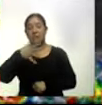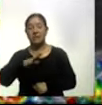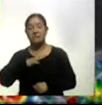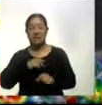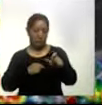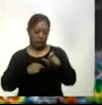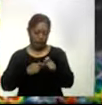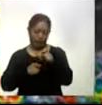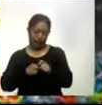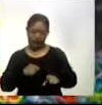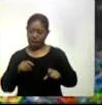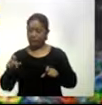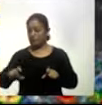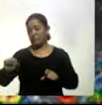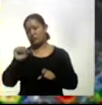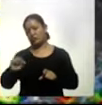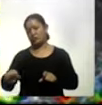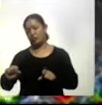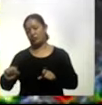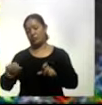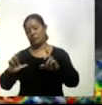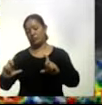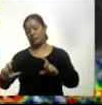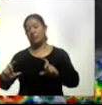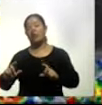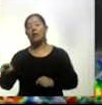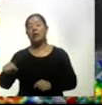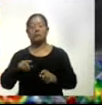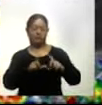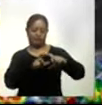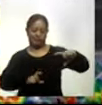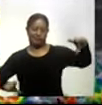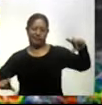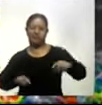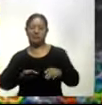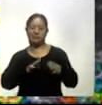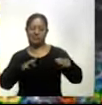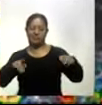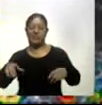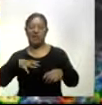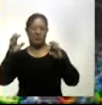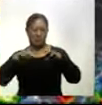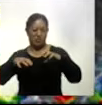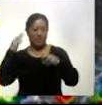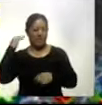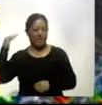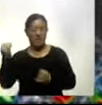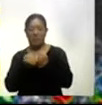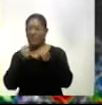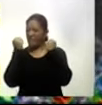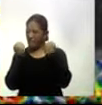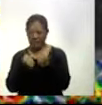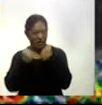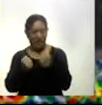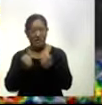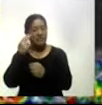aunado a la entrada de humedad proveniente del océano pacífico originando lluvias puntuales intensas en Michoacán así como lluvias muy fuertes en